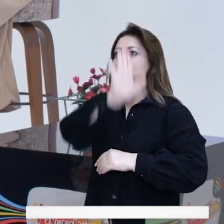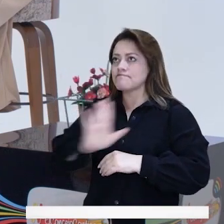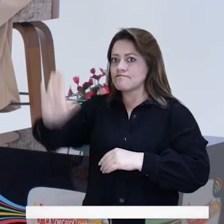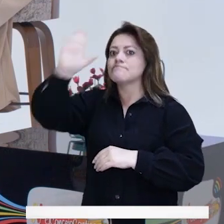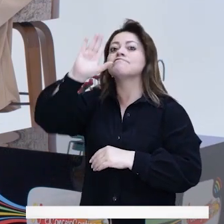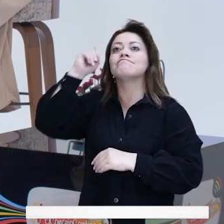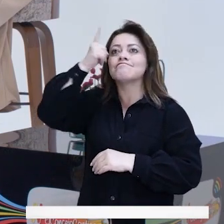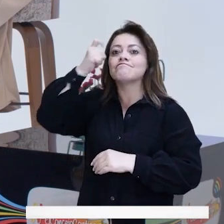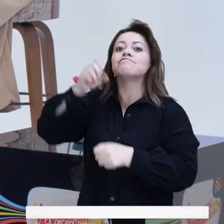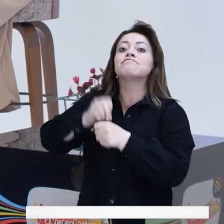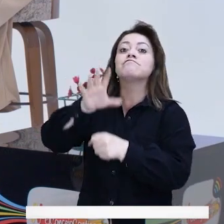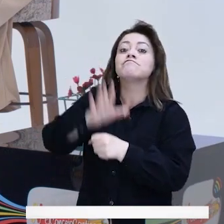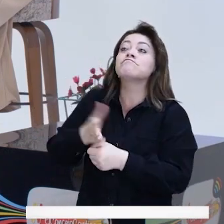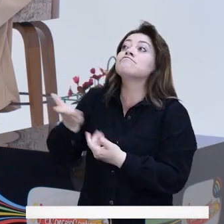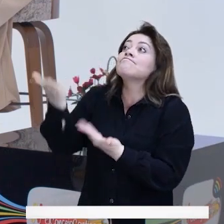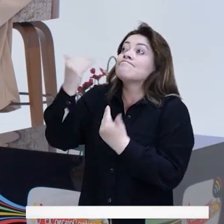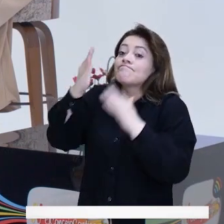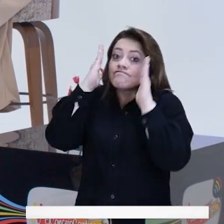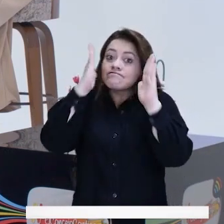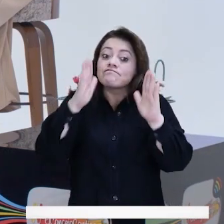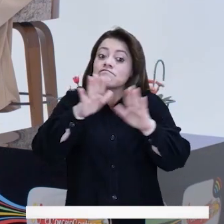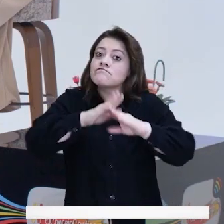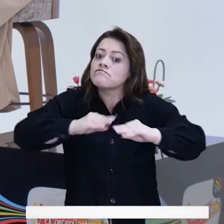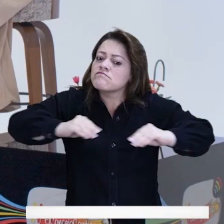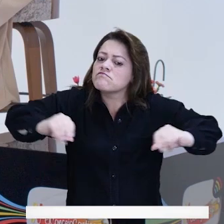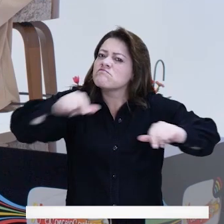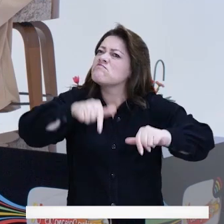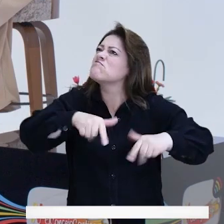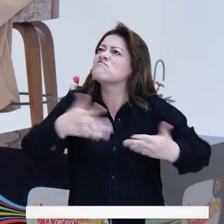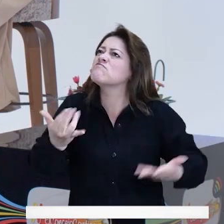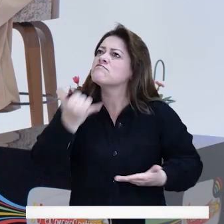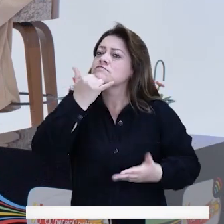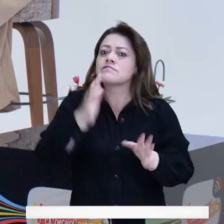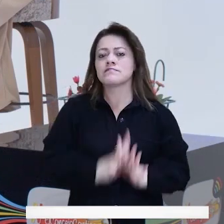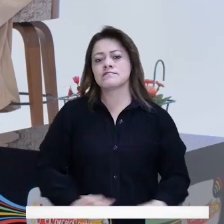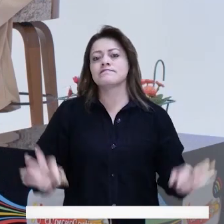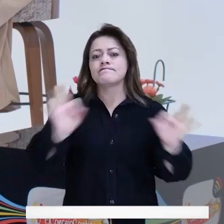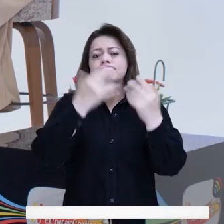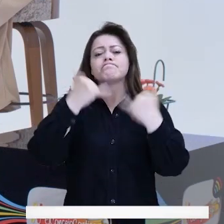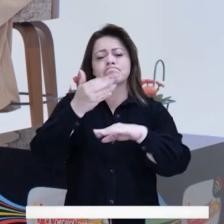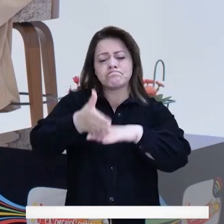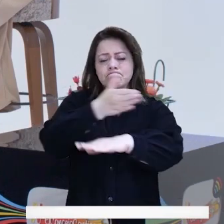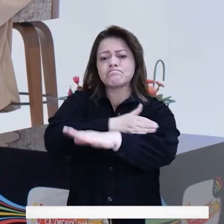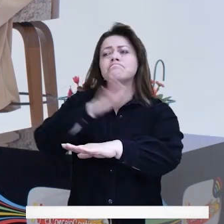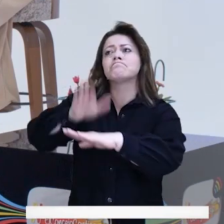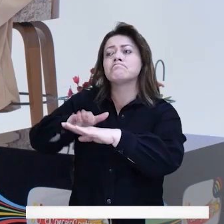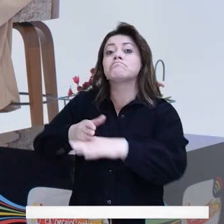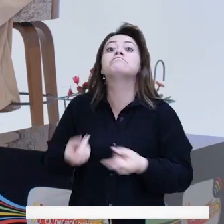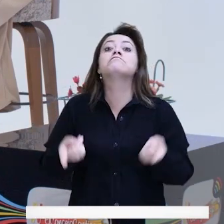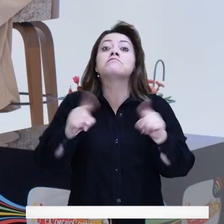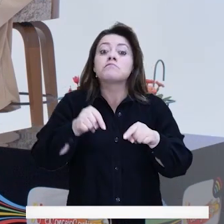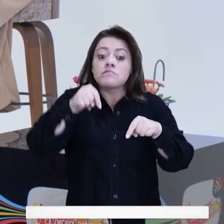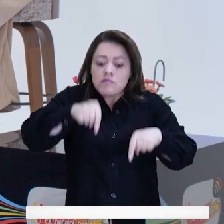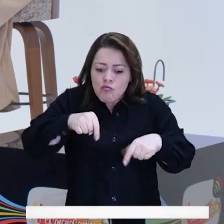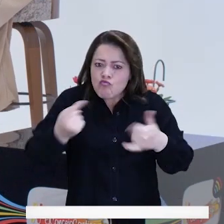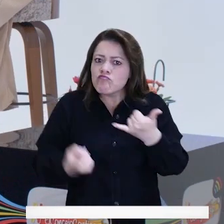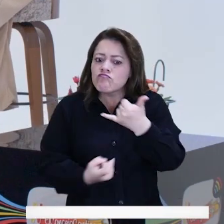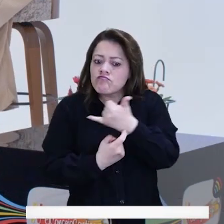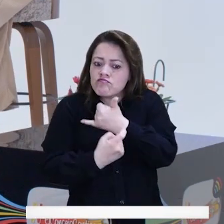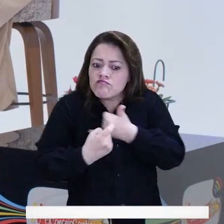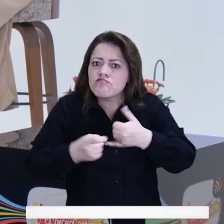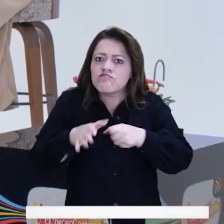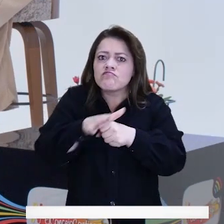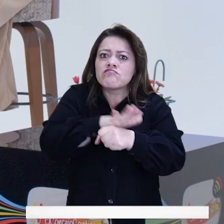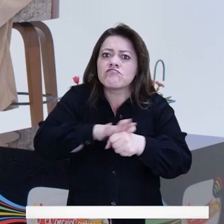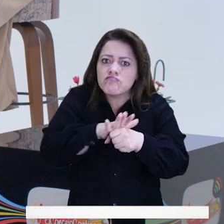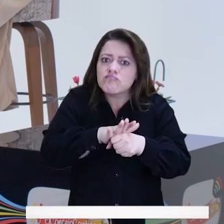al gobierno distrital? Que de verdad se pronuncien, que ejerzan acciones concretas. Sobre todo, lo más importante es que esto que hoy pasa